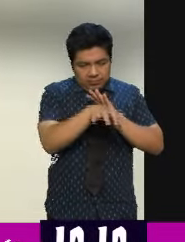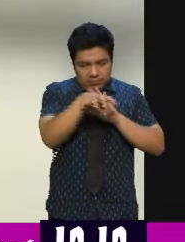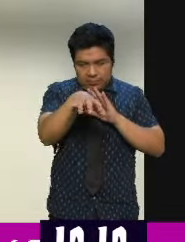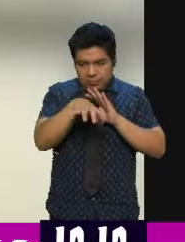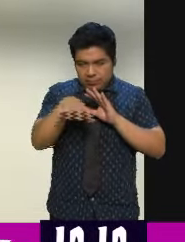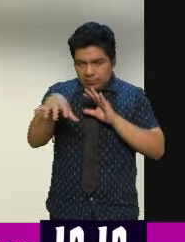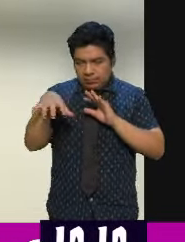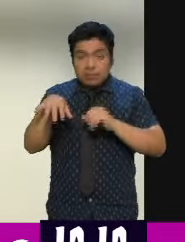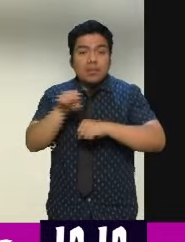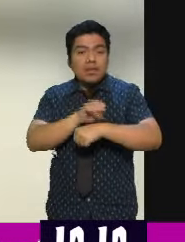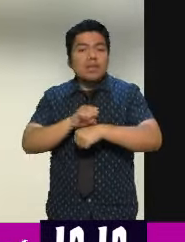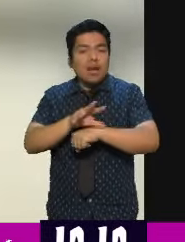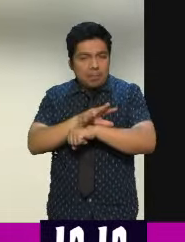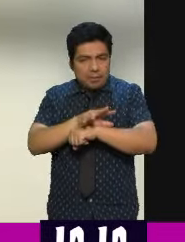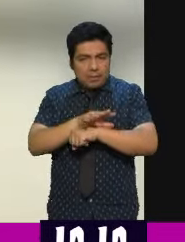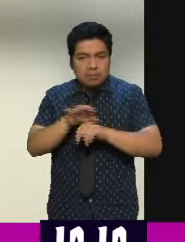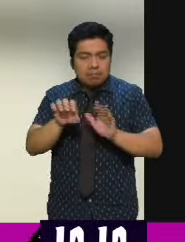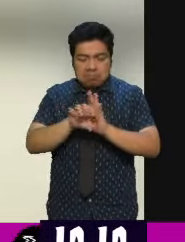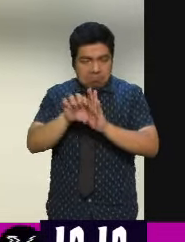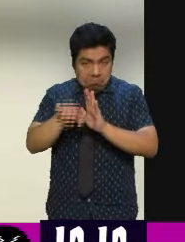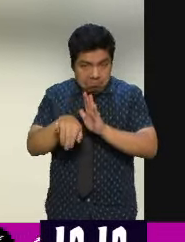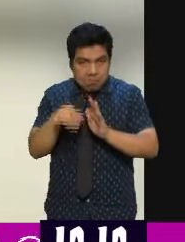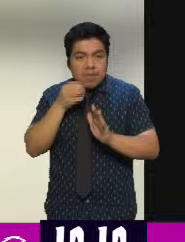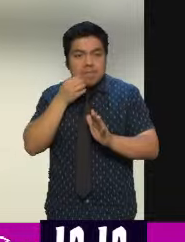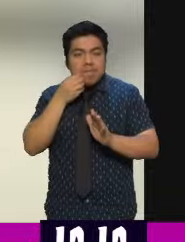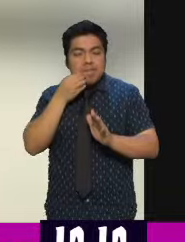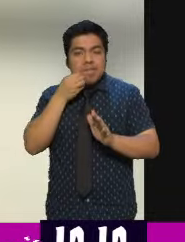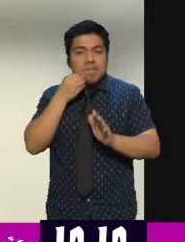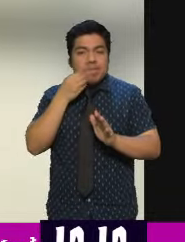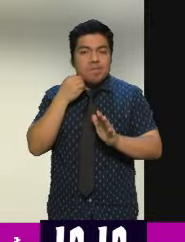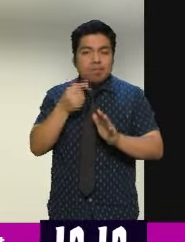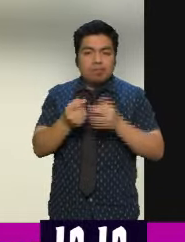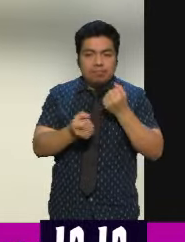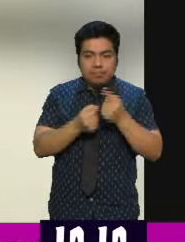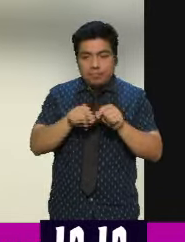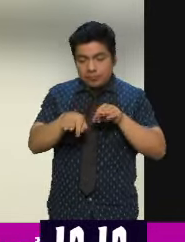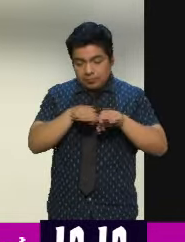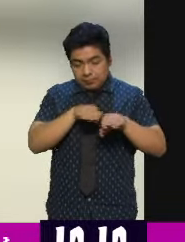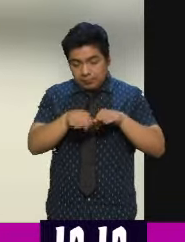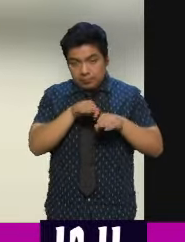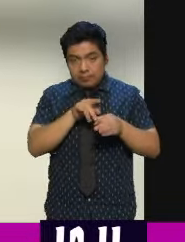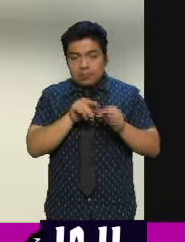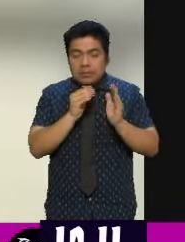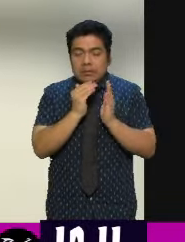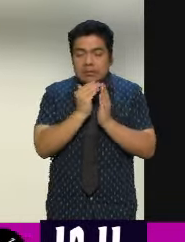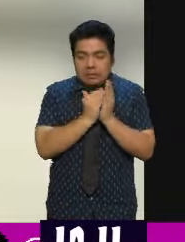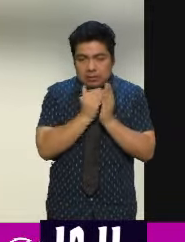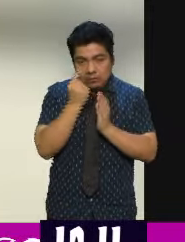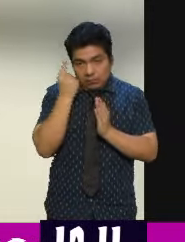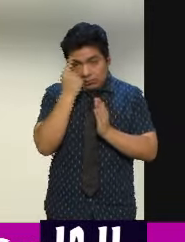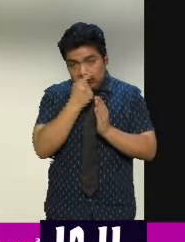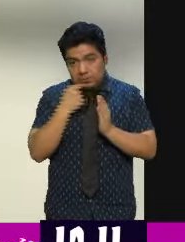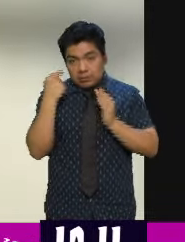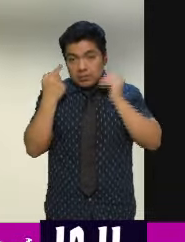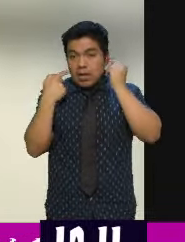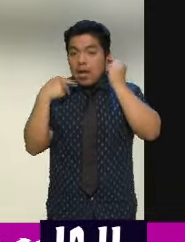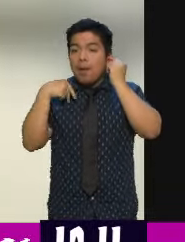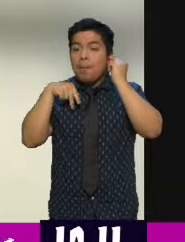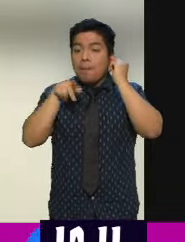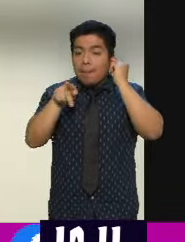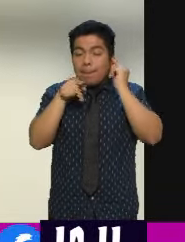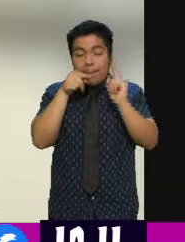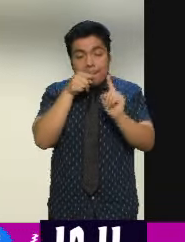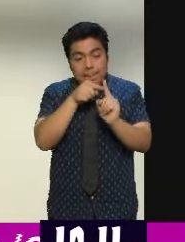pandemia. Por ejemplo, ¿qué vimos? Cuando los trabajadores trabajan menos horas, pero los objetivos